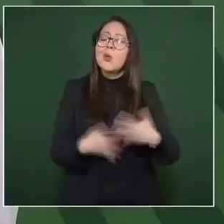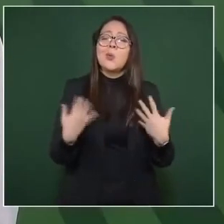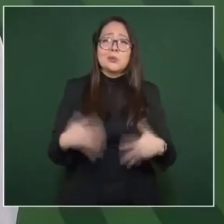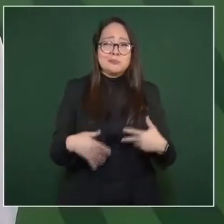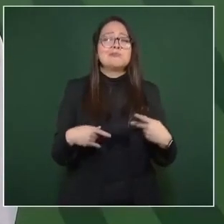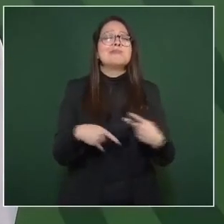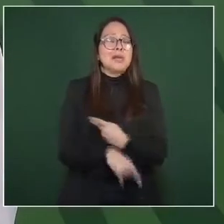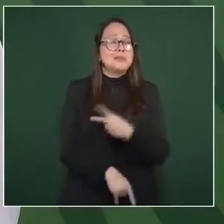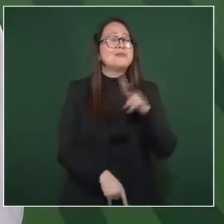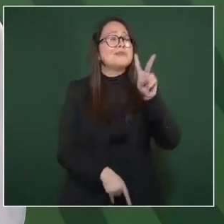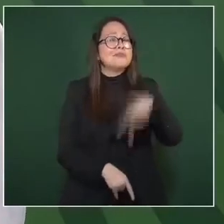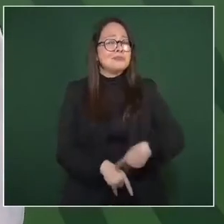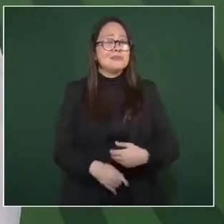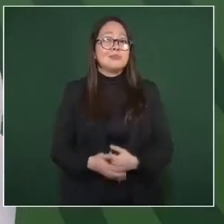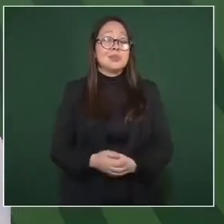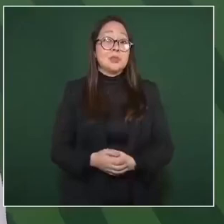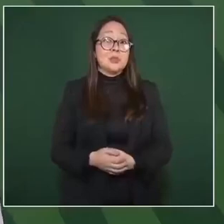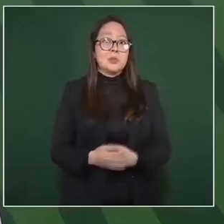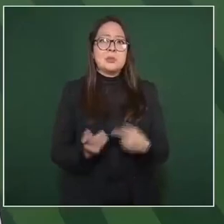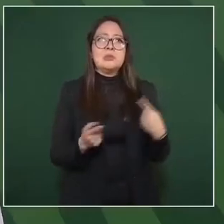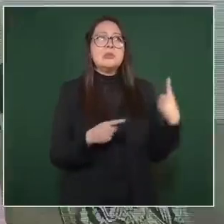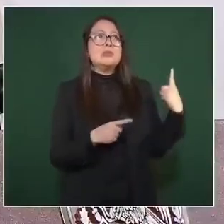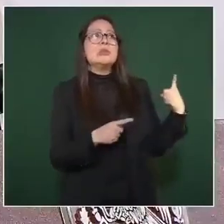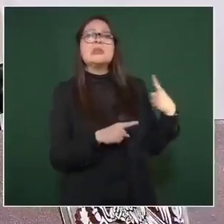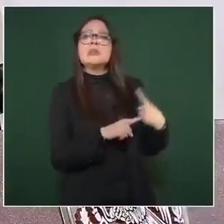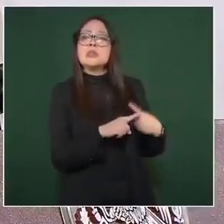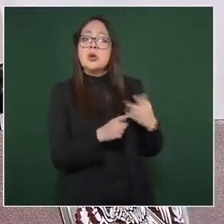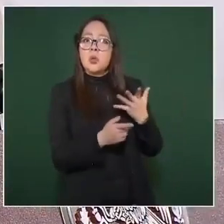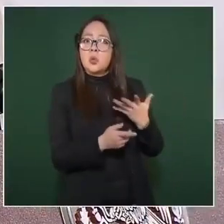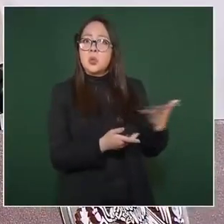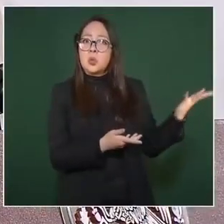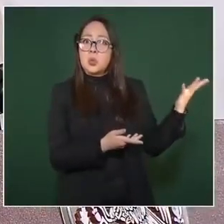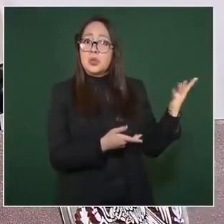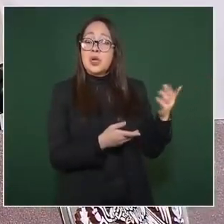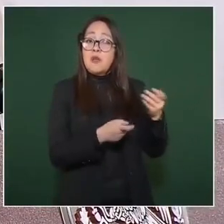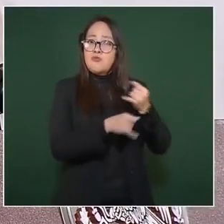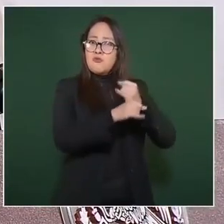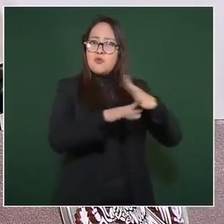Estos eran los grandes maestros de la información